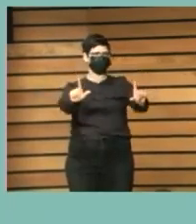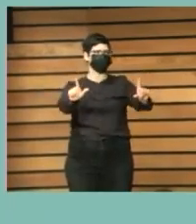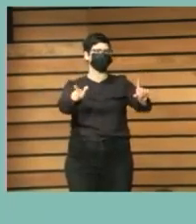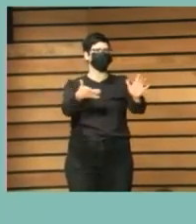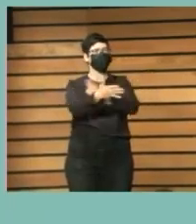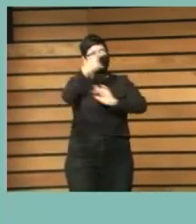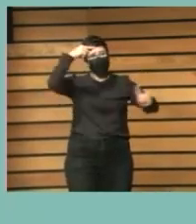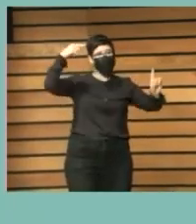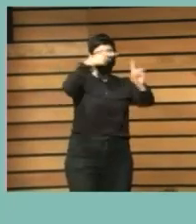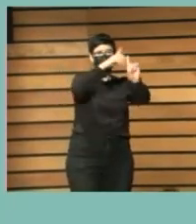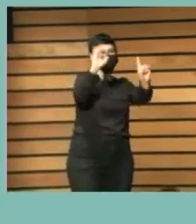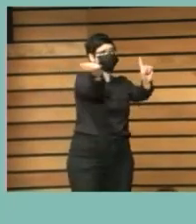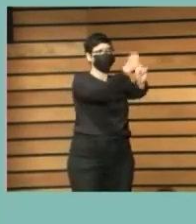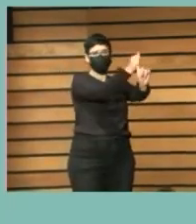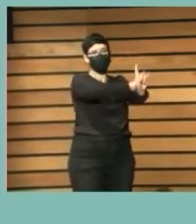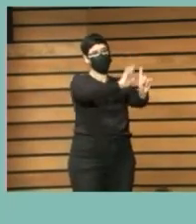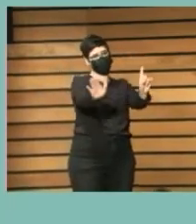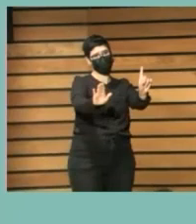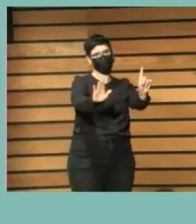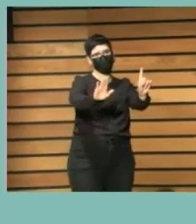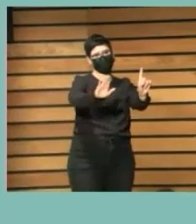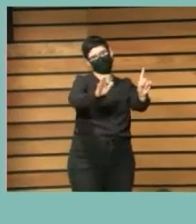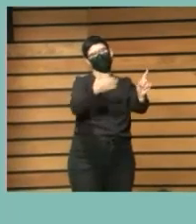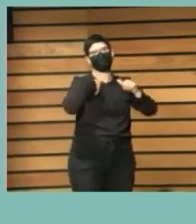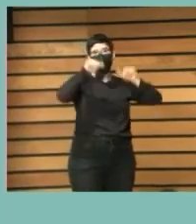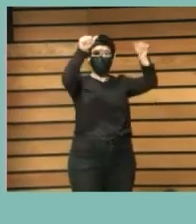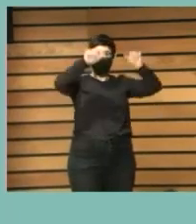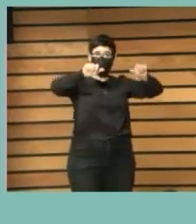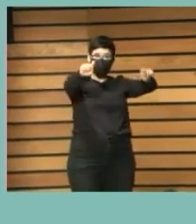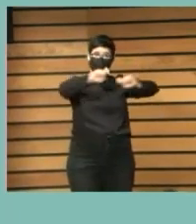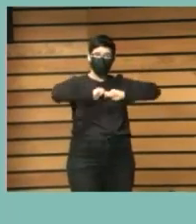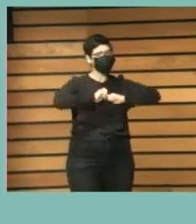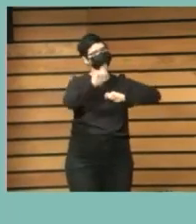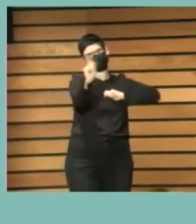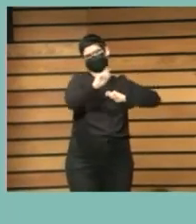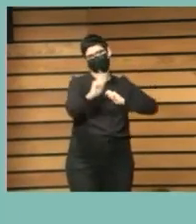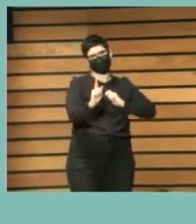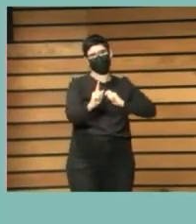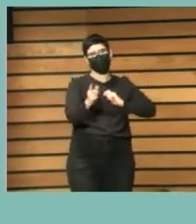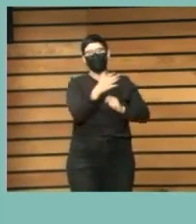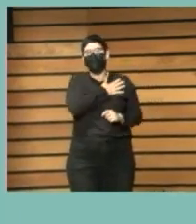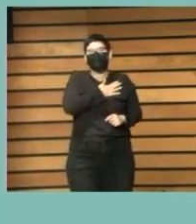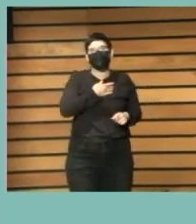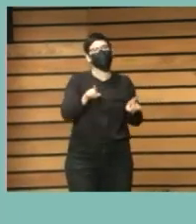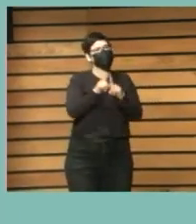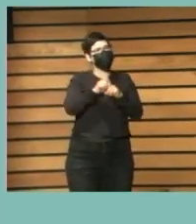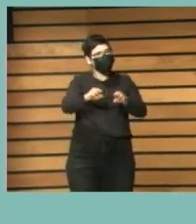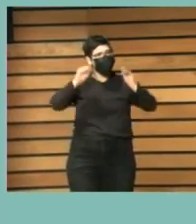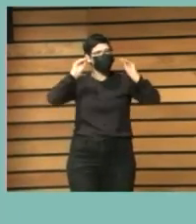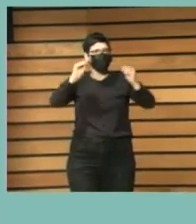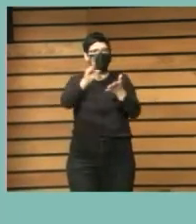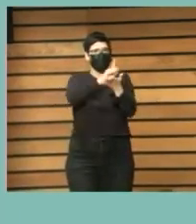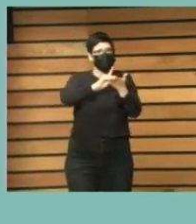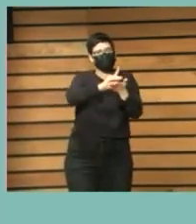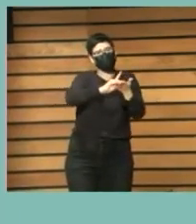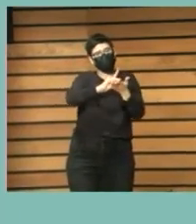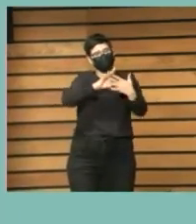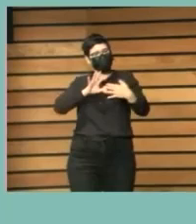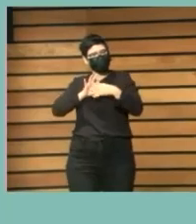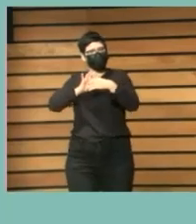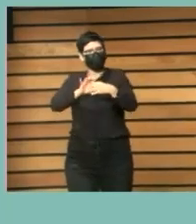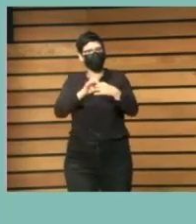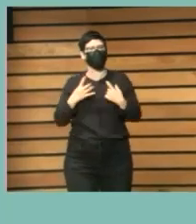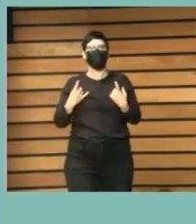principal de su actividad. Es decir queremos que esa formación digital la conecten con sus necesidades